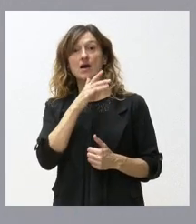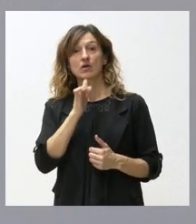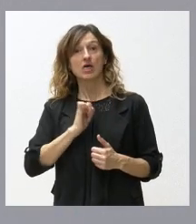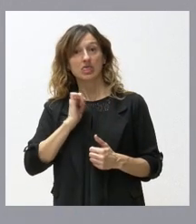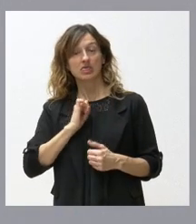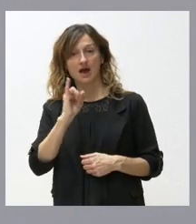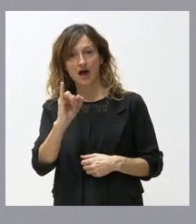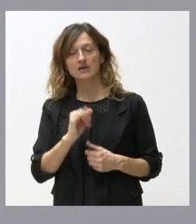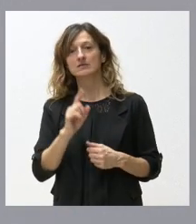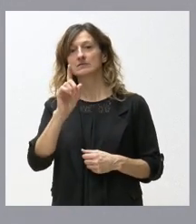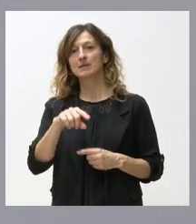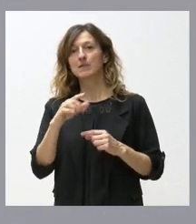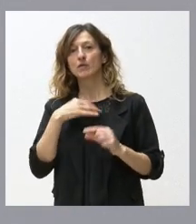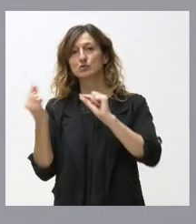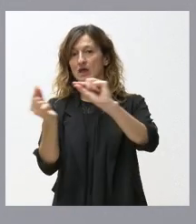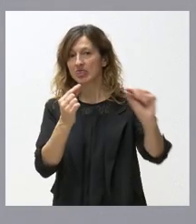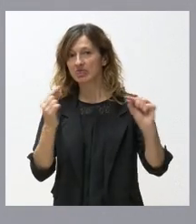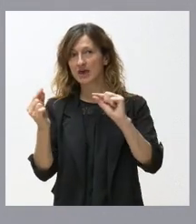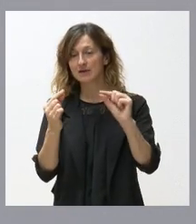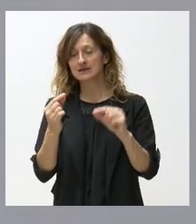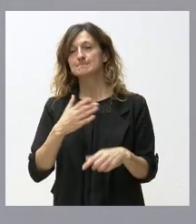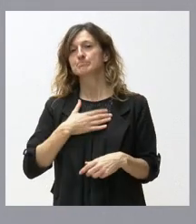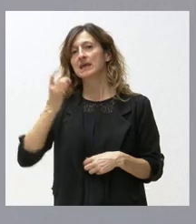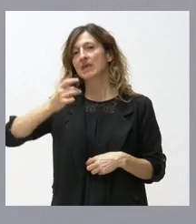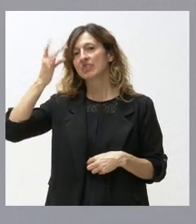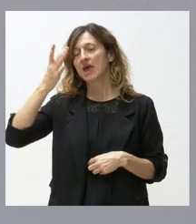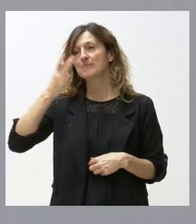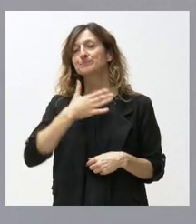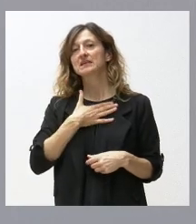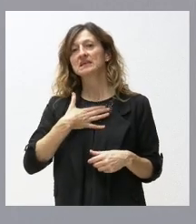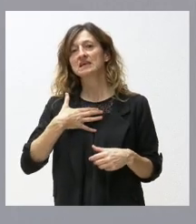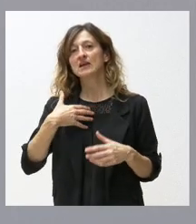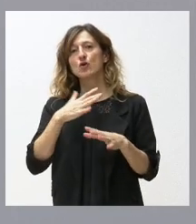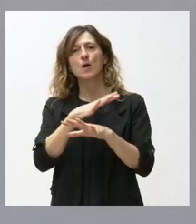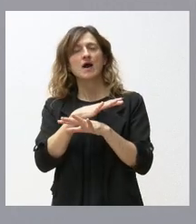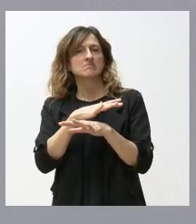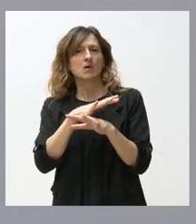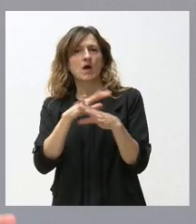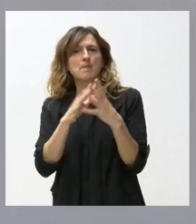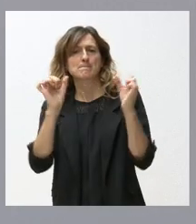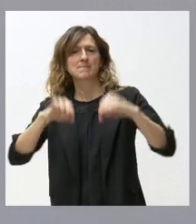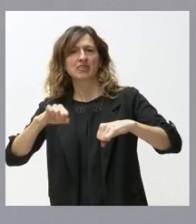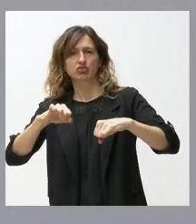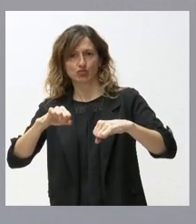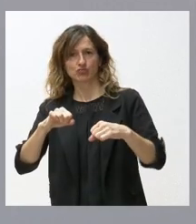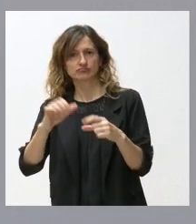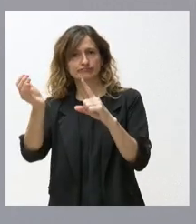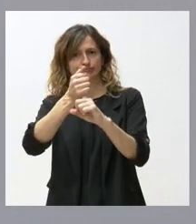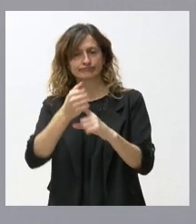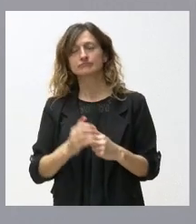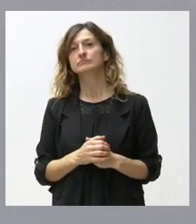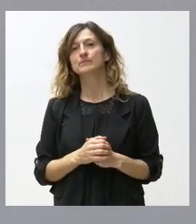comenzar también a debatir sobre ello. ¿Cuál es nuestra idea? Nuestra idea es alcanzar un gran pacto presupuestario. Nuestra idea es,